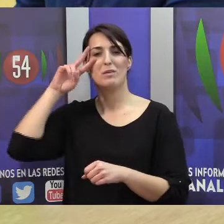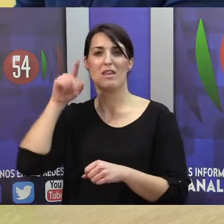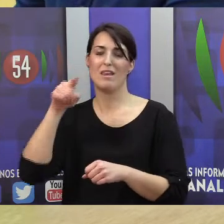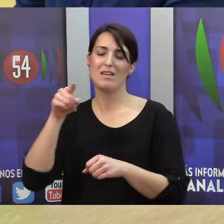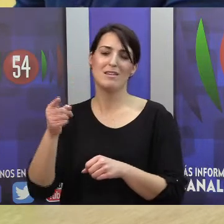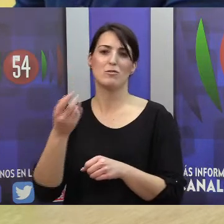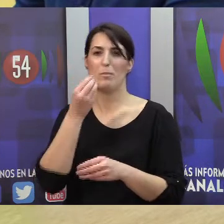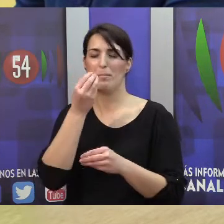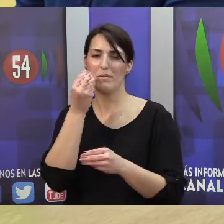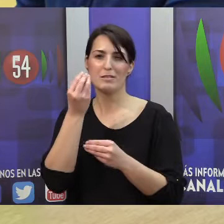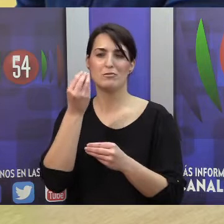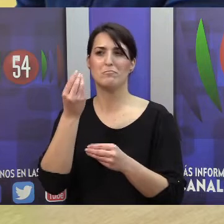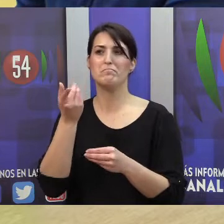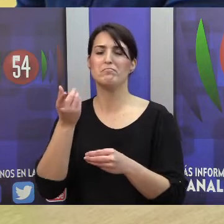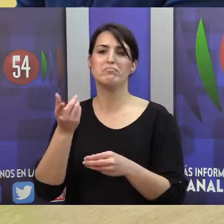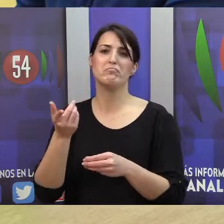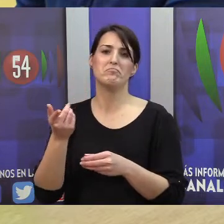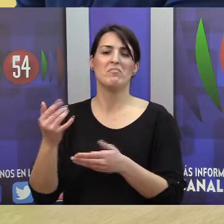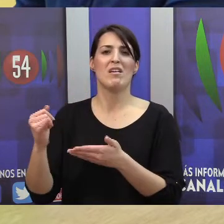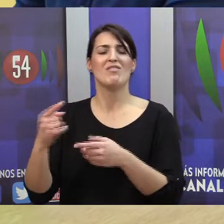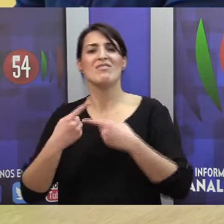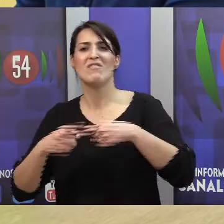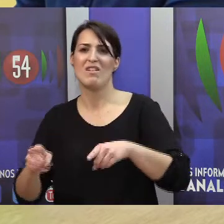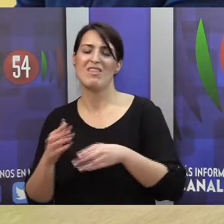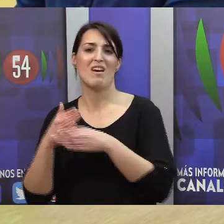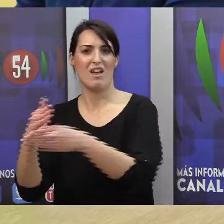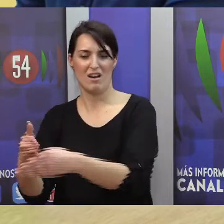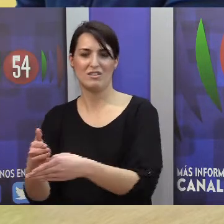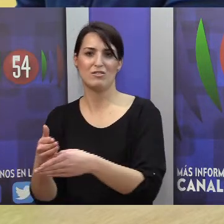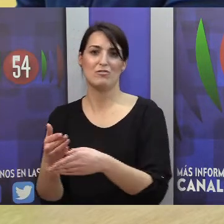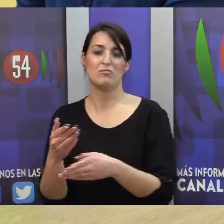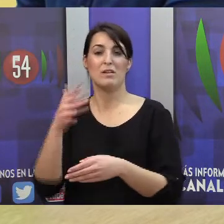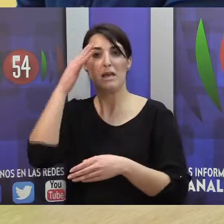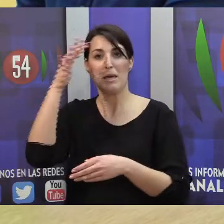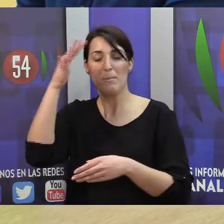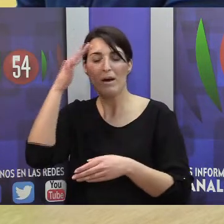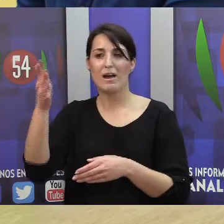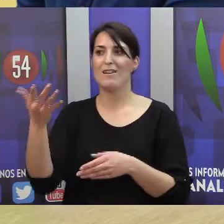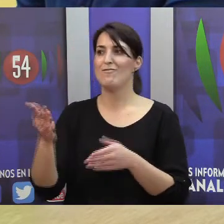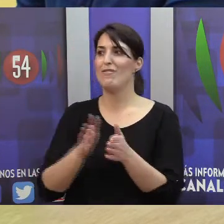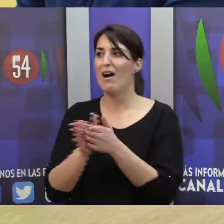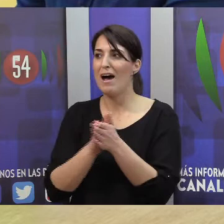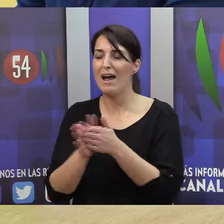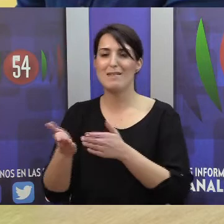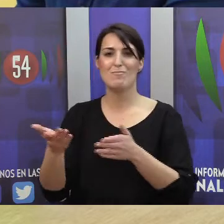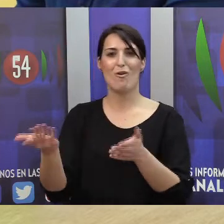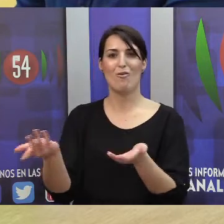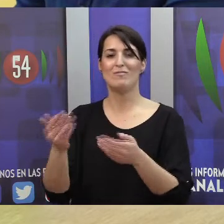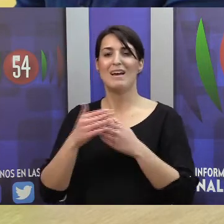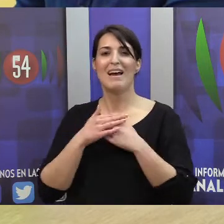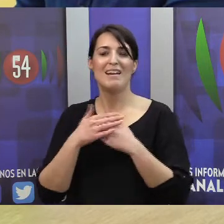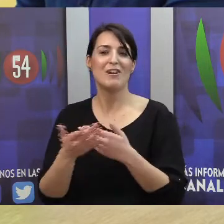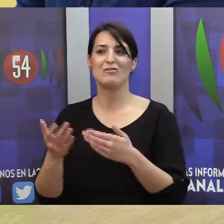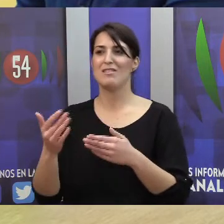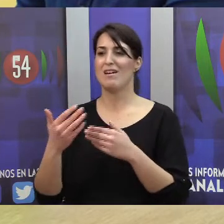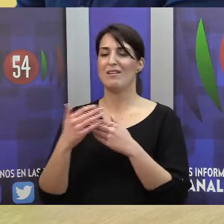eso ha sido un poco lo que nos ha diferenciado del resto de los demás porque me imagino que el ánimo de la generosidad, la entrega y lo